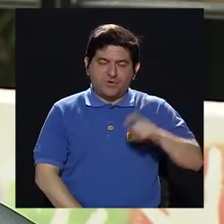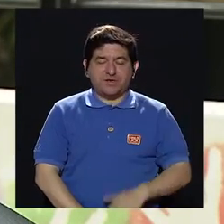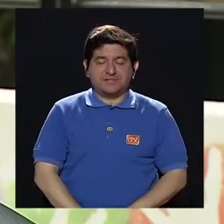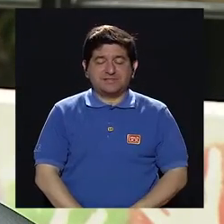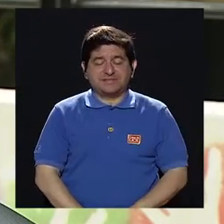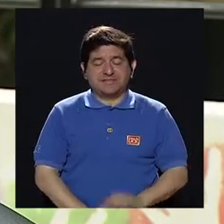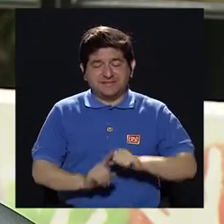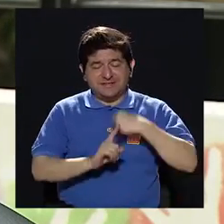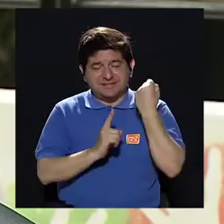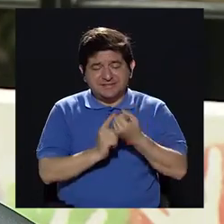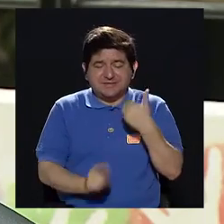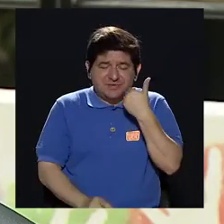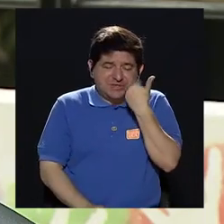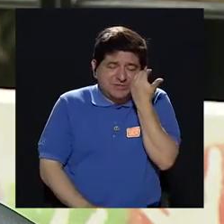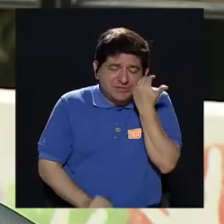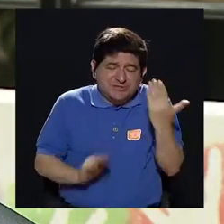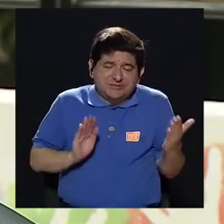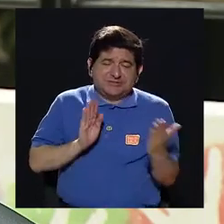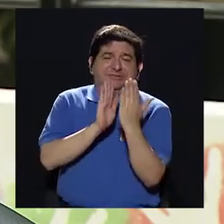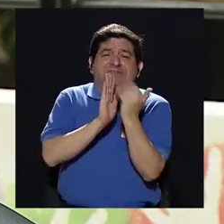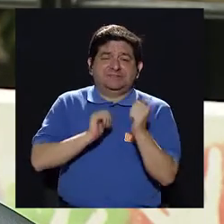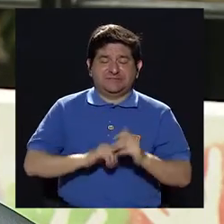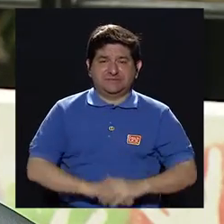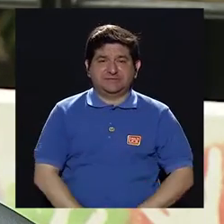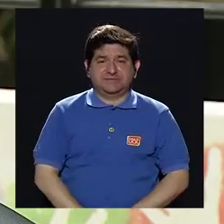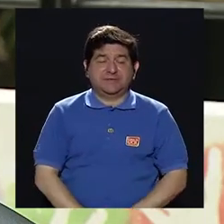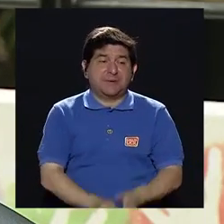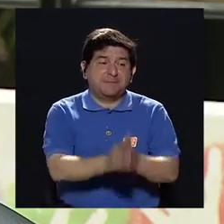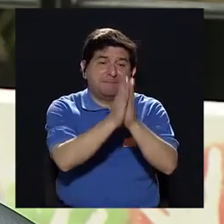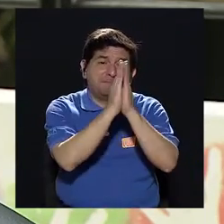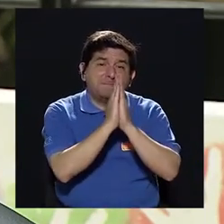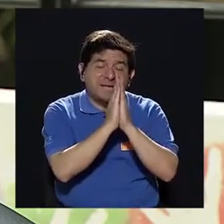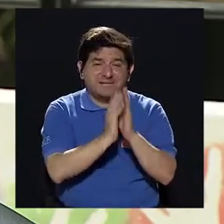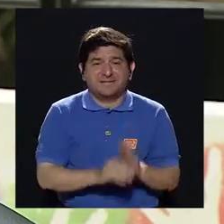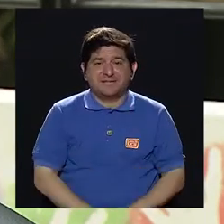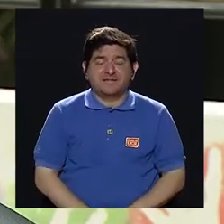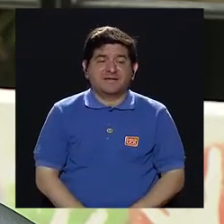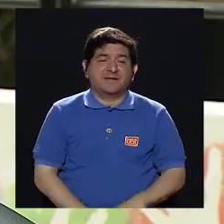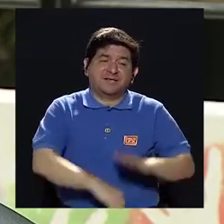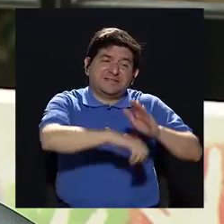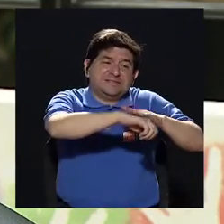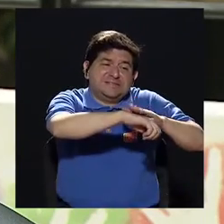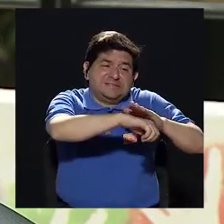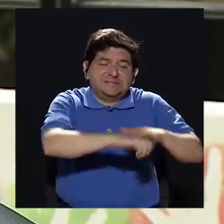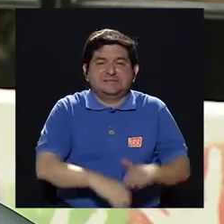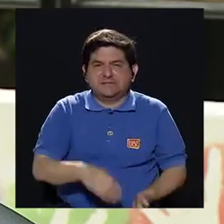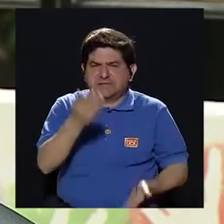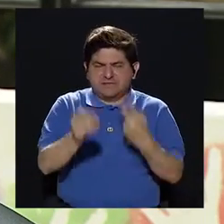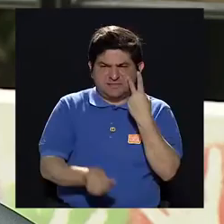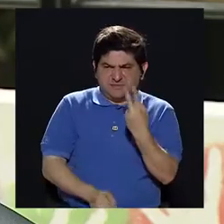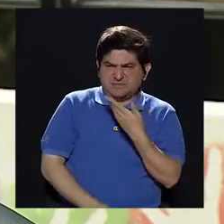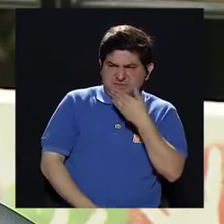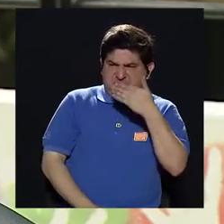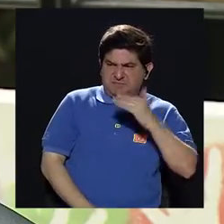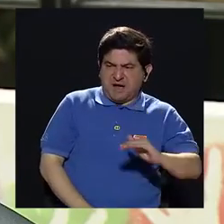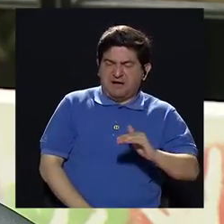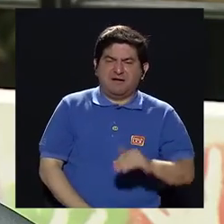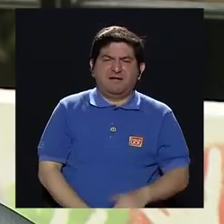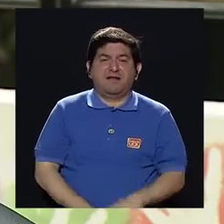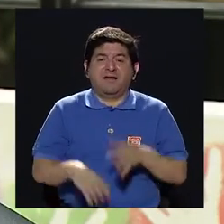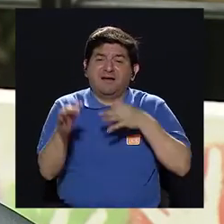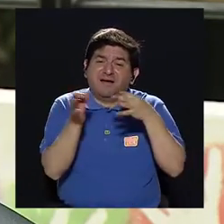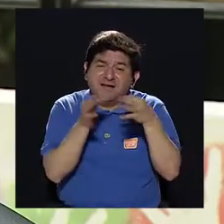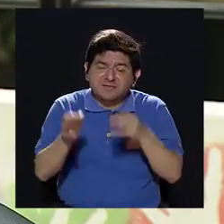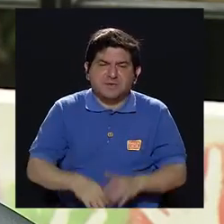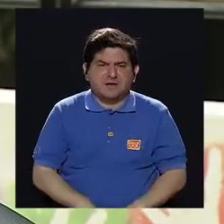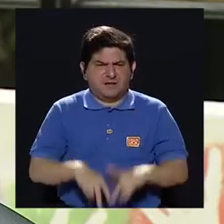que pasar sus vergüenzas, ¿verdad?, pedir espacio aunque te vean mal, el tener